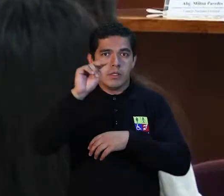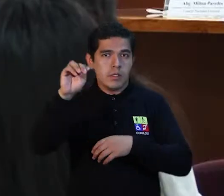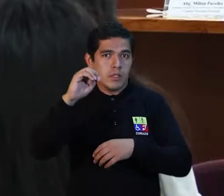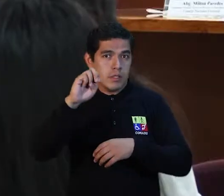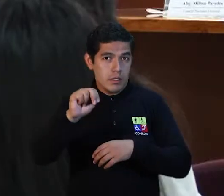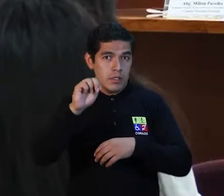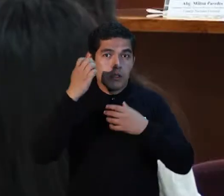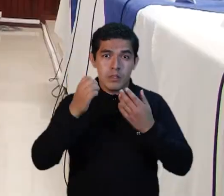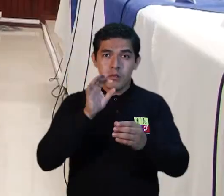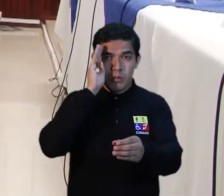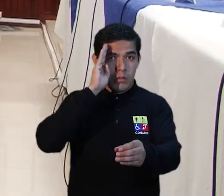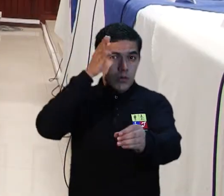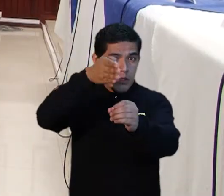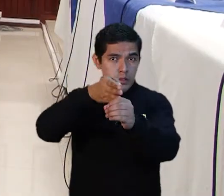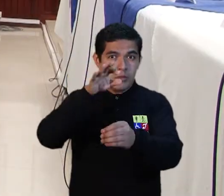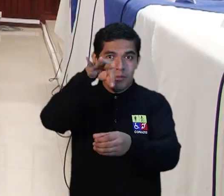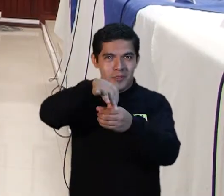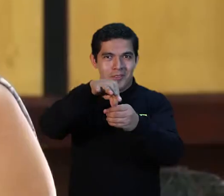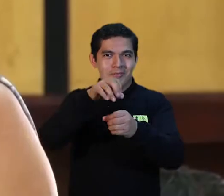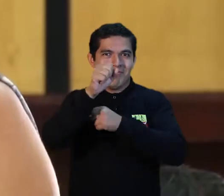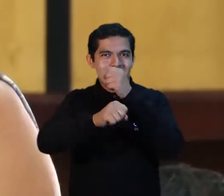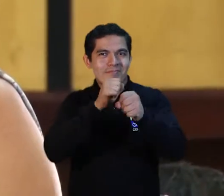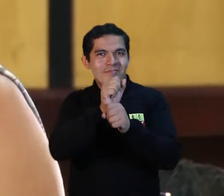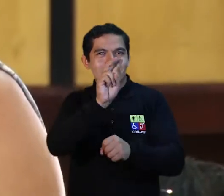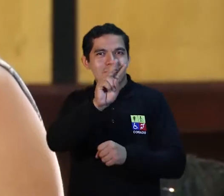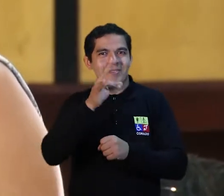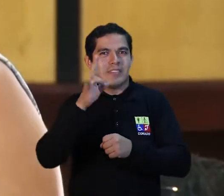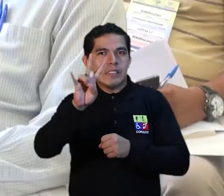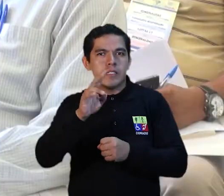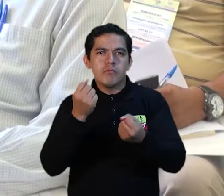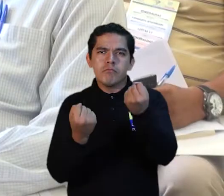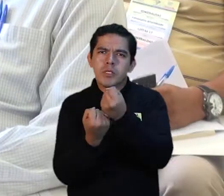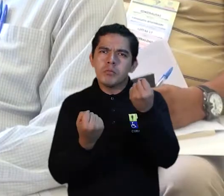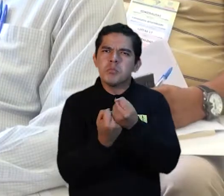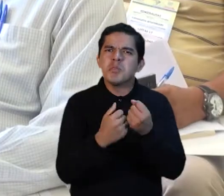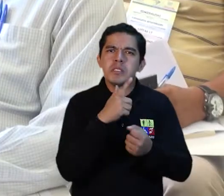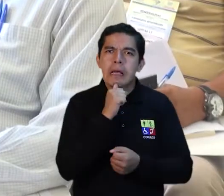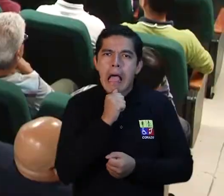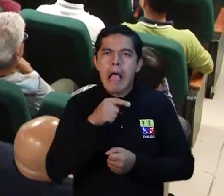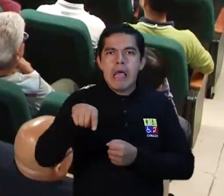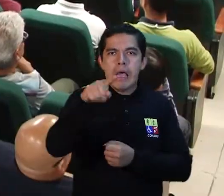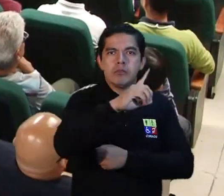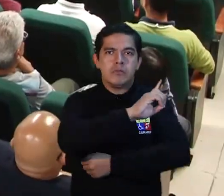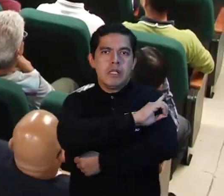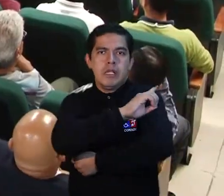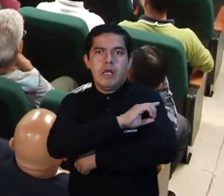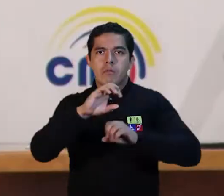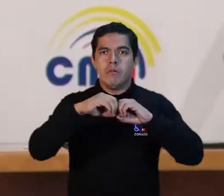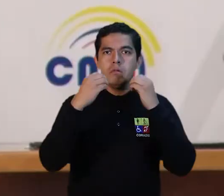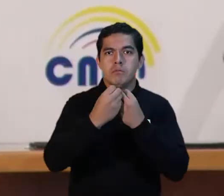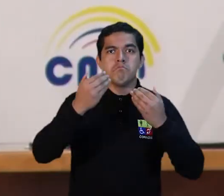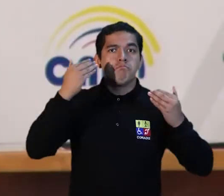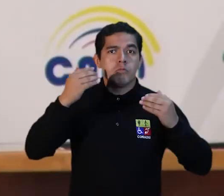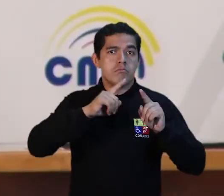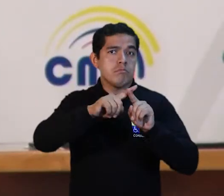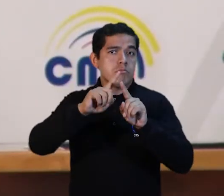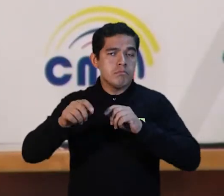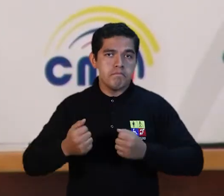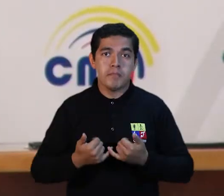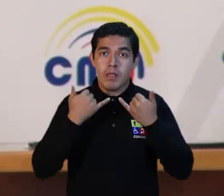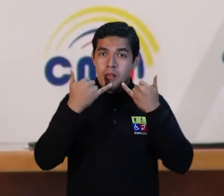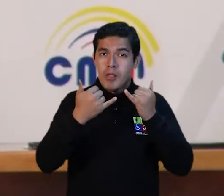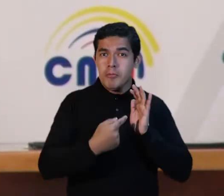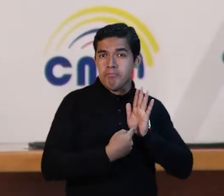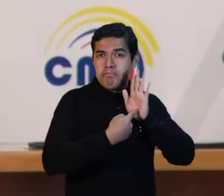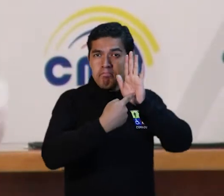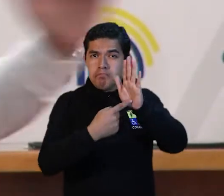a las elecciones generales de 2017, se fortalece con el aporte de los delegados de las organizaciones políticas. Los hitos que hoy